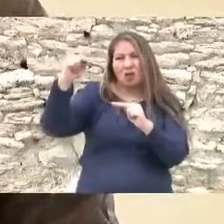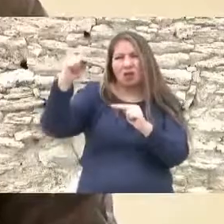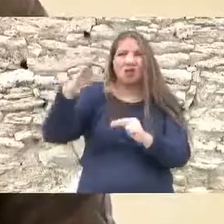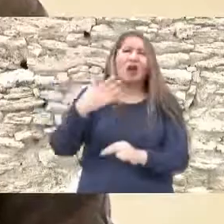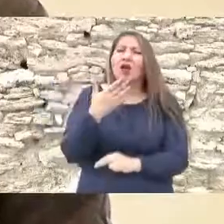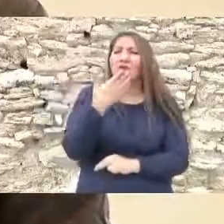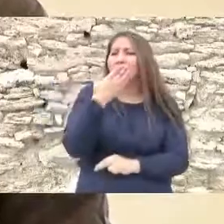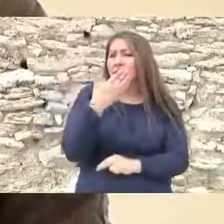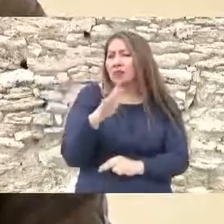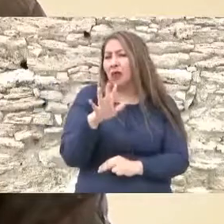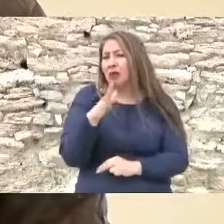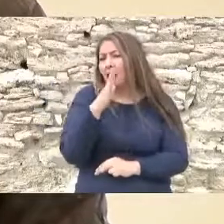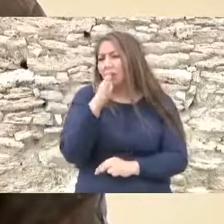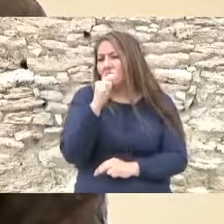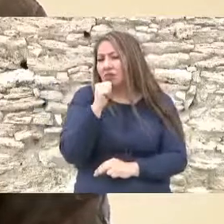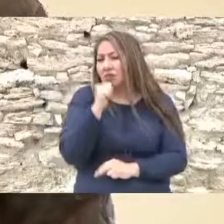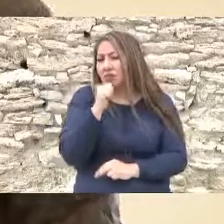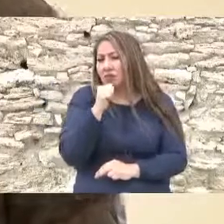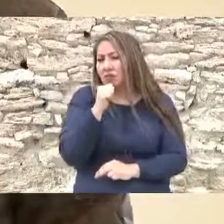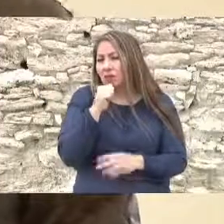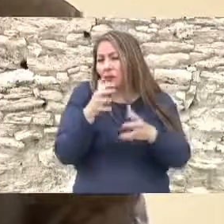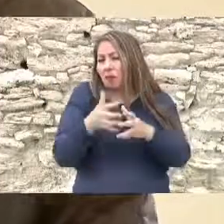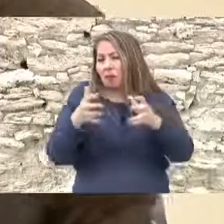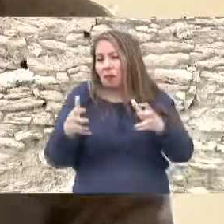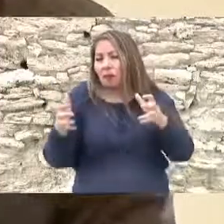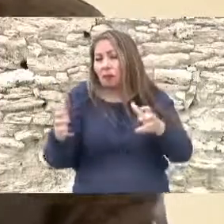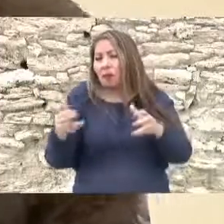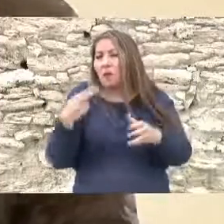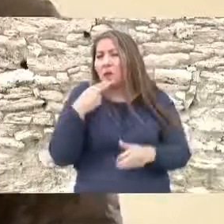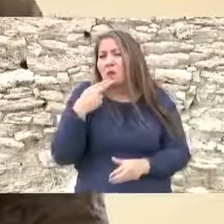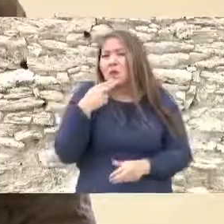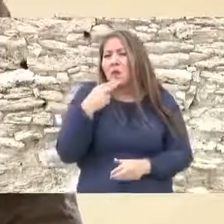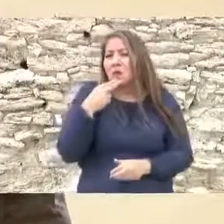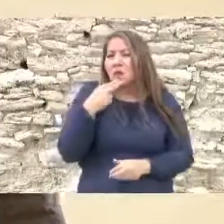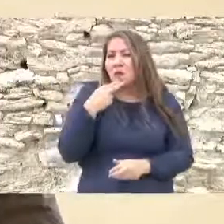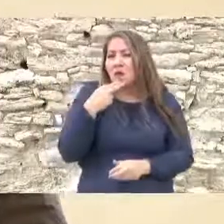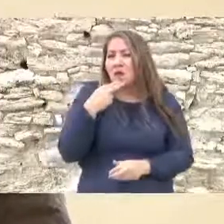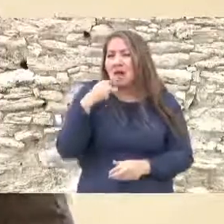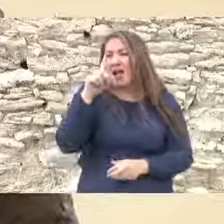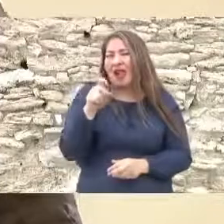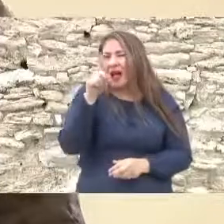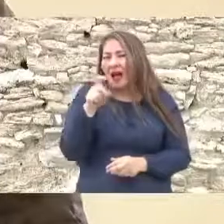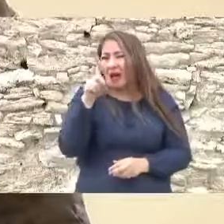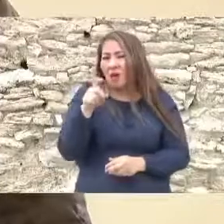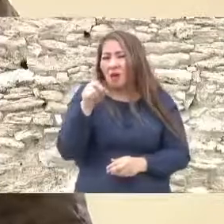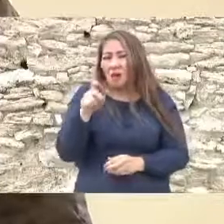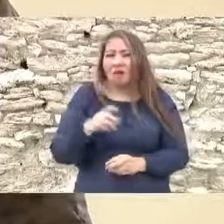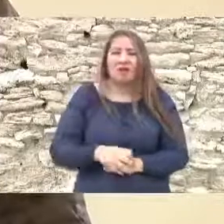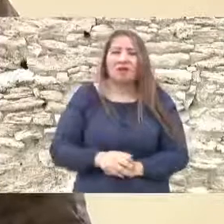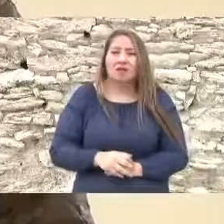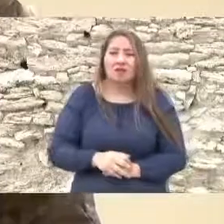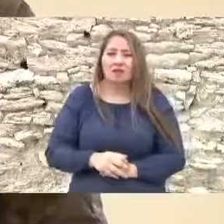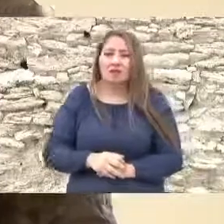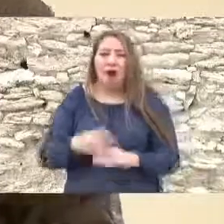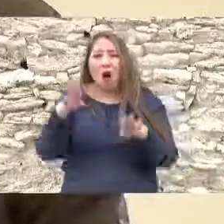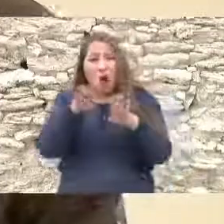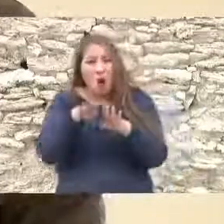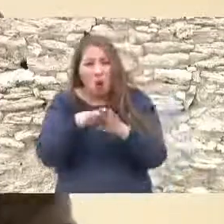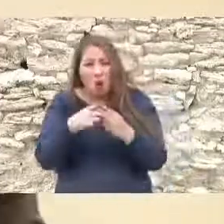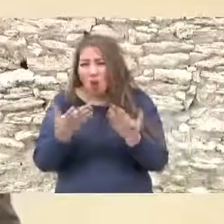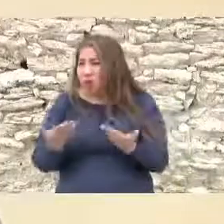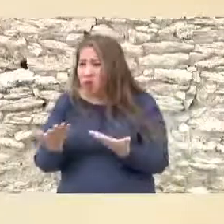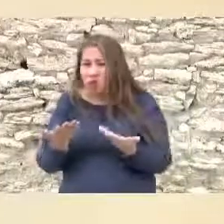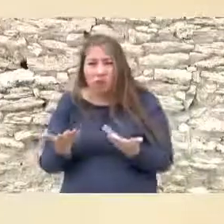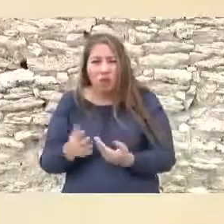crecer con el uso excesivo del agua cómo poner